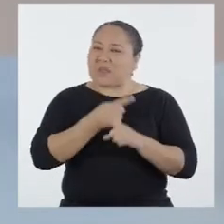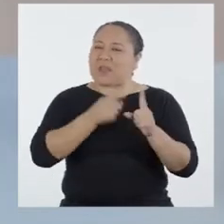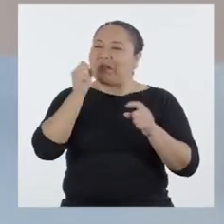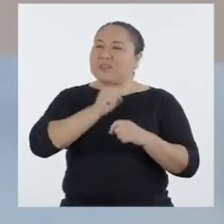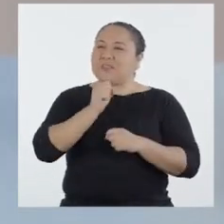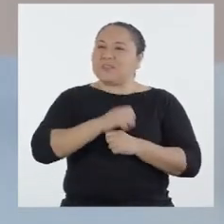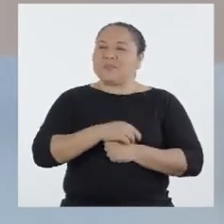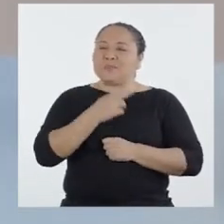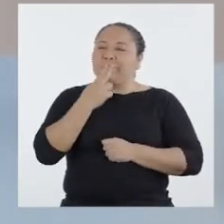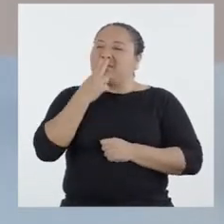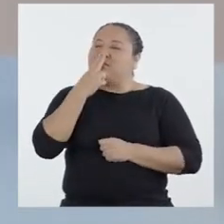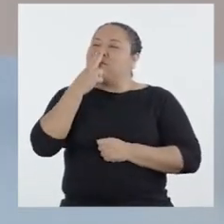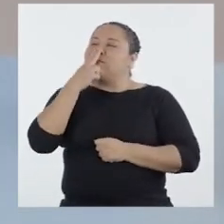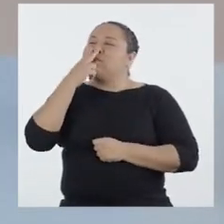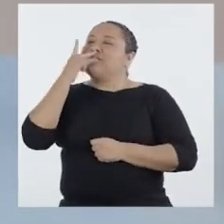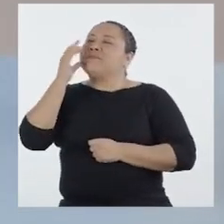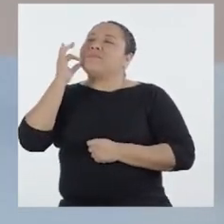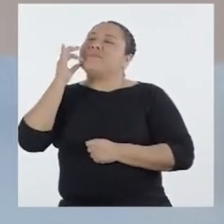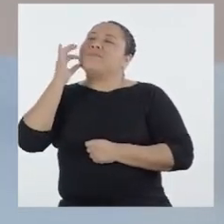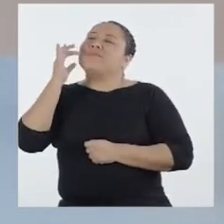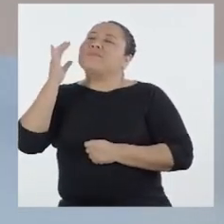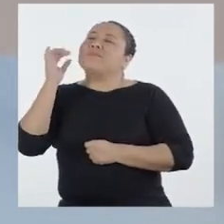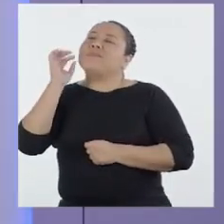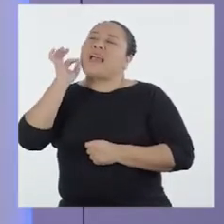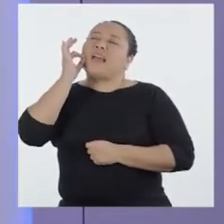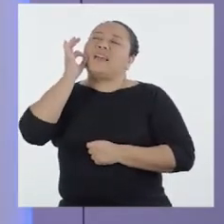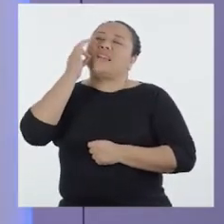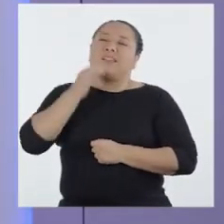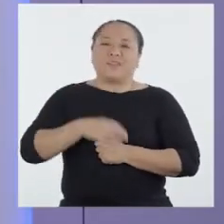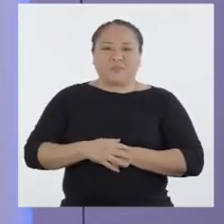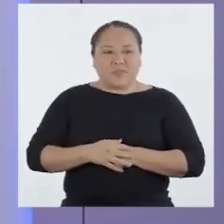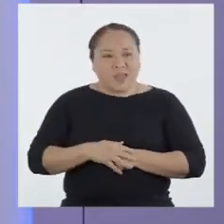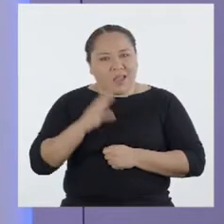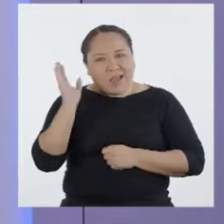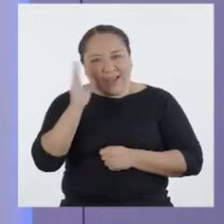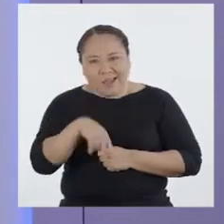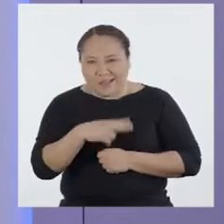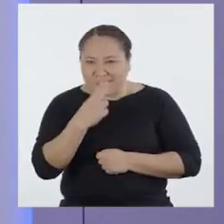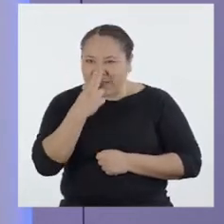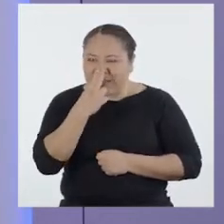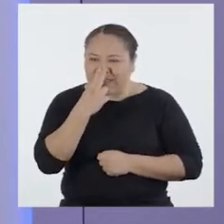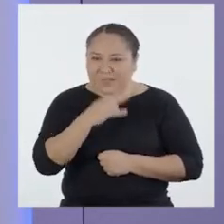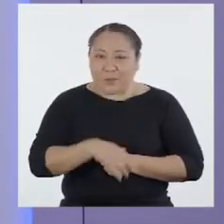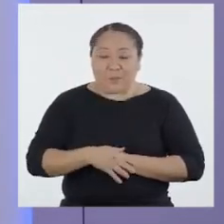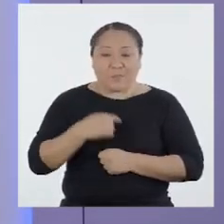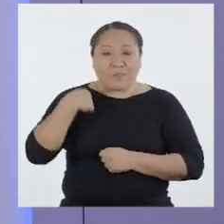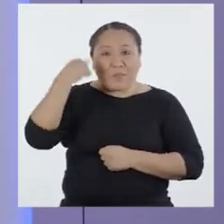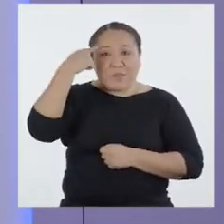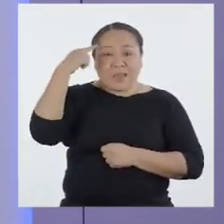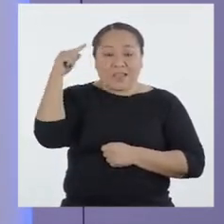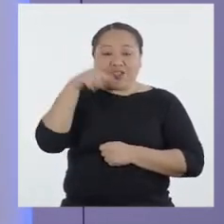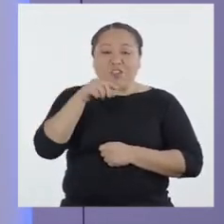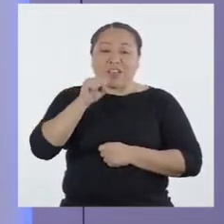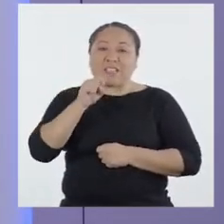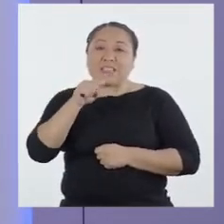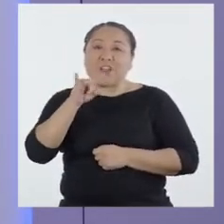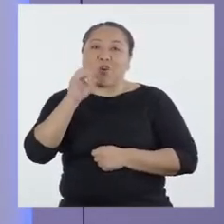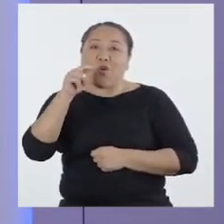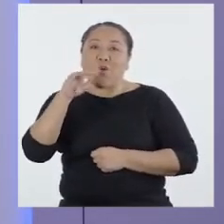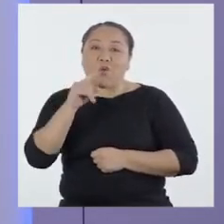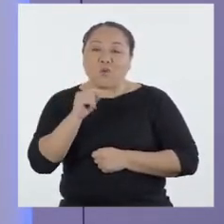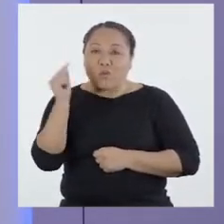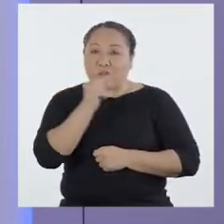mi hociquito huele un agradable aroma. ¡Ay, tocino! Creo que segundo se refería al